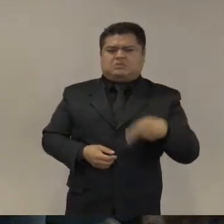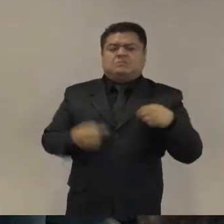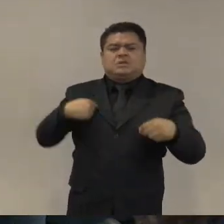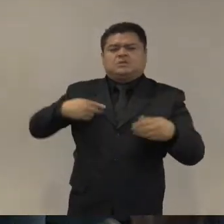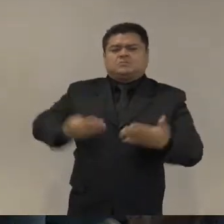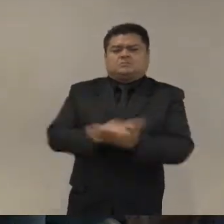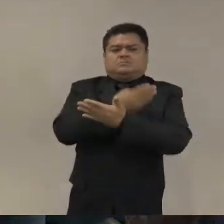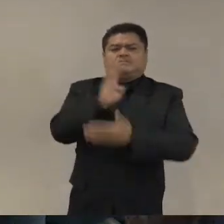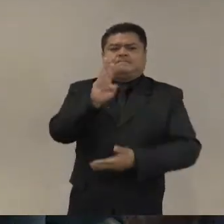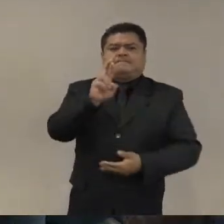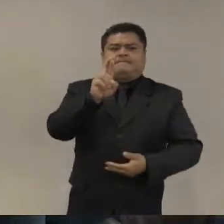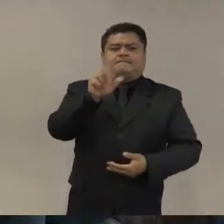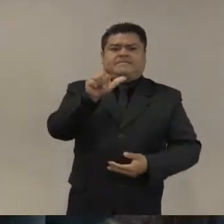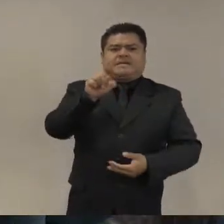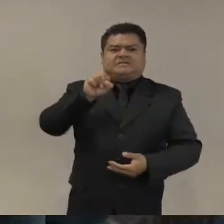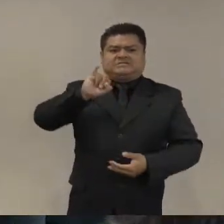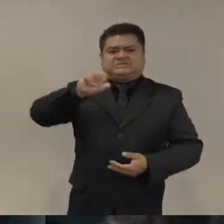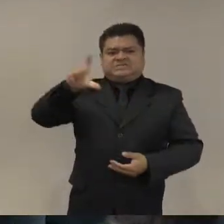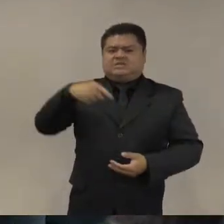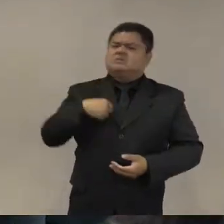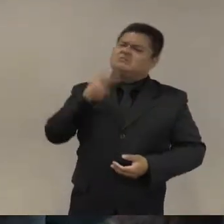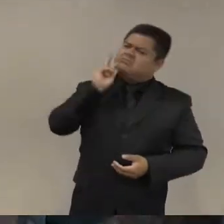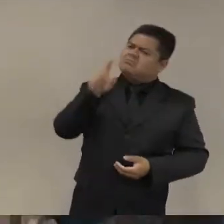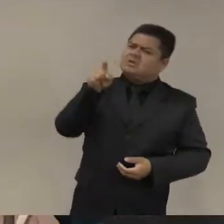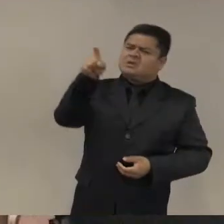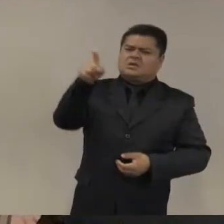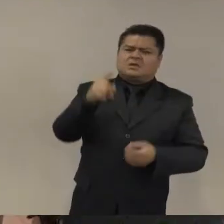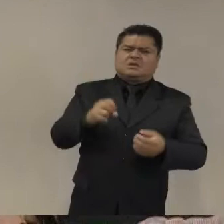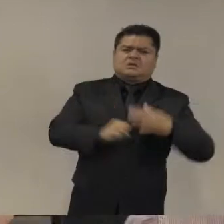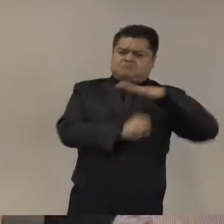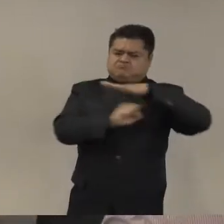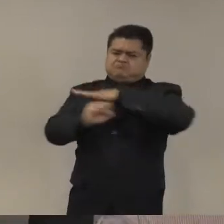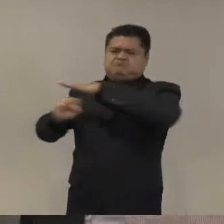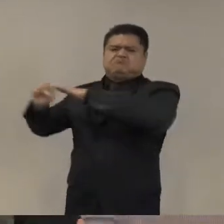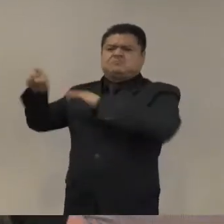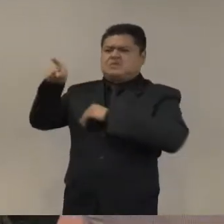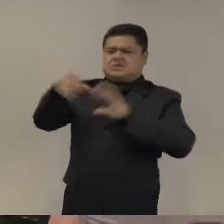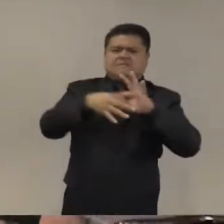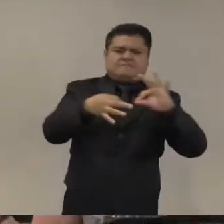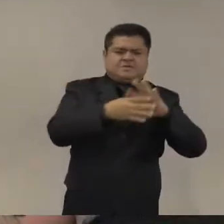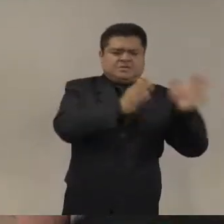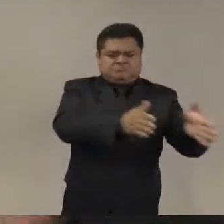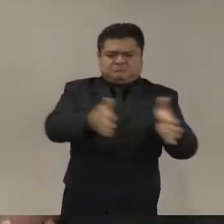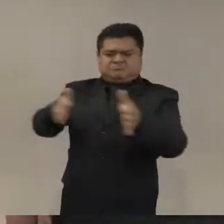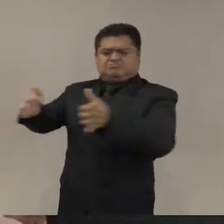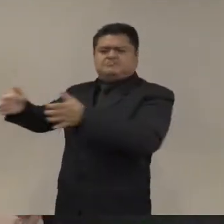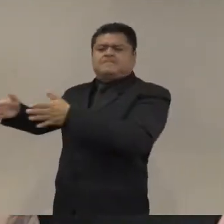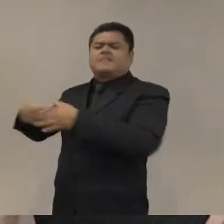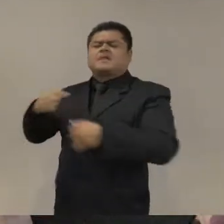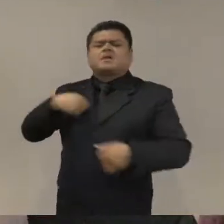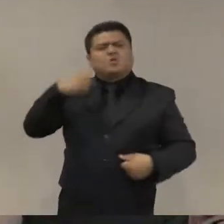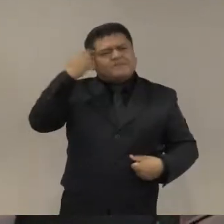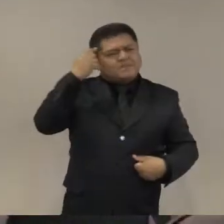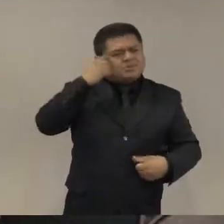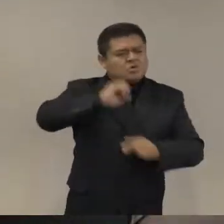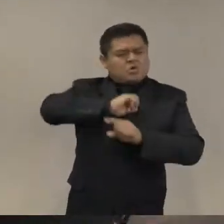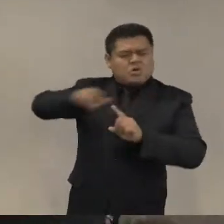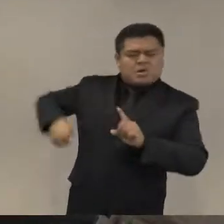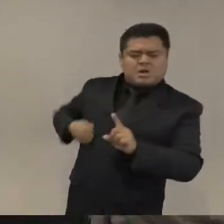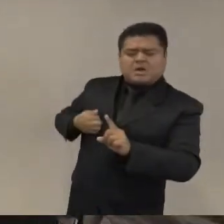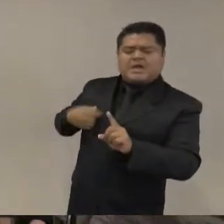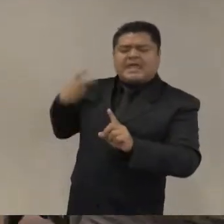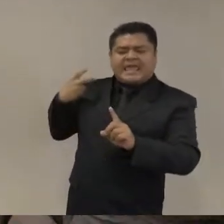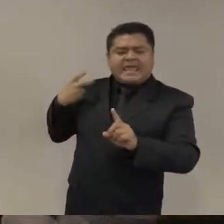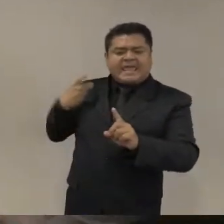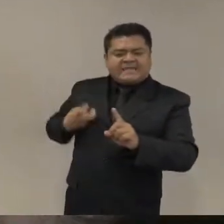me parece que por detrás de esto está la gobernanza entonces quería preguntar si ese plan de los